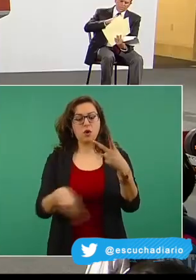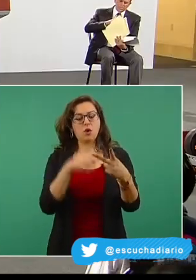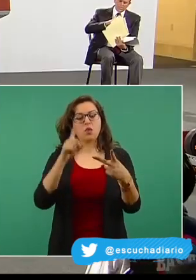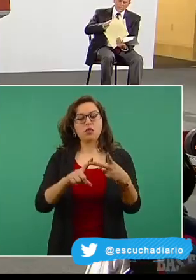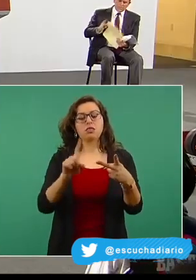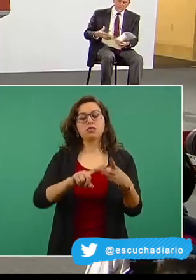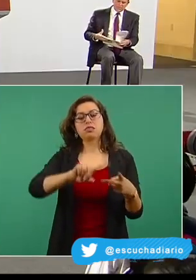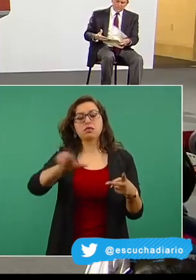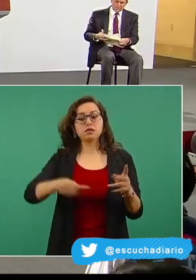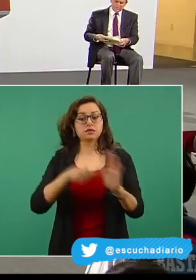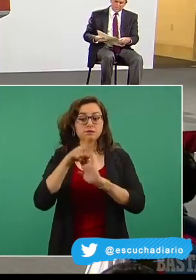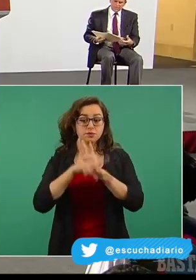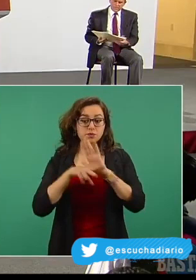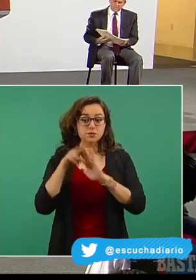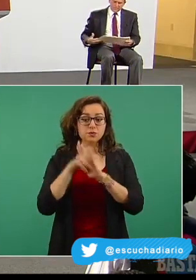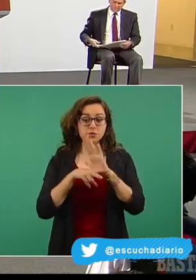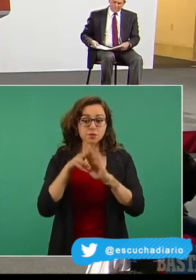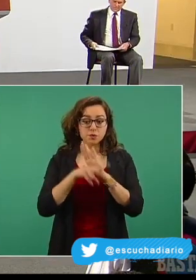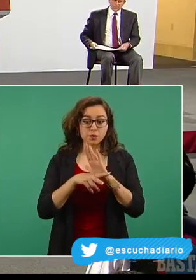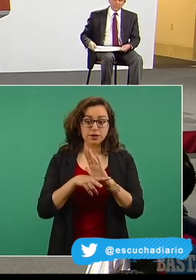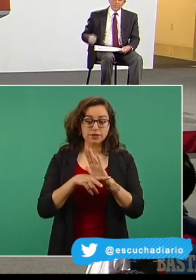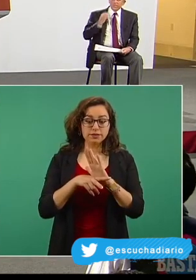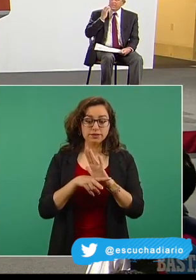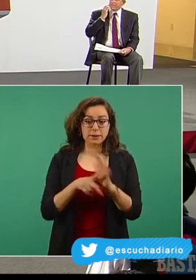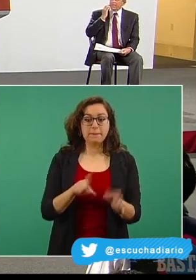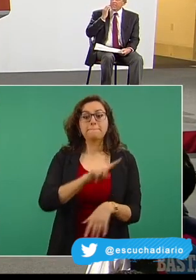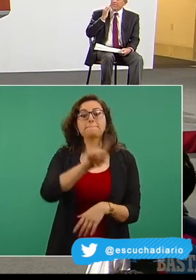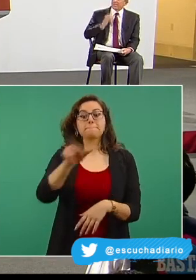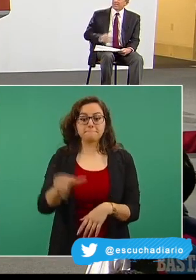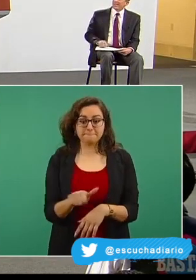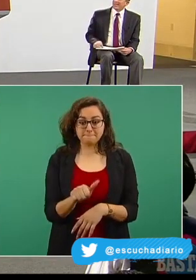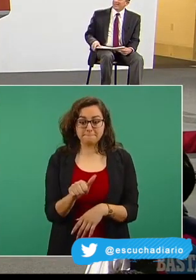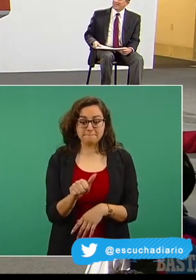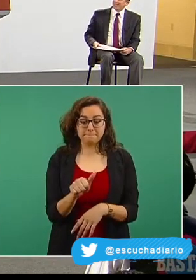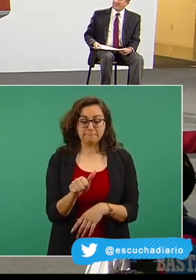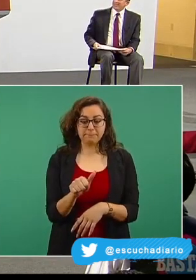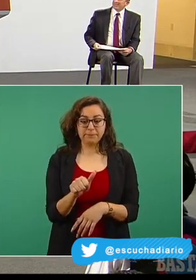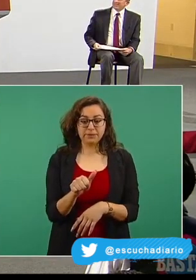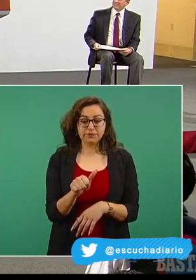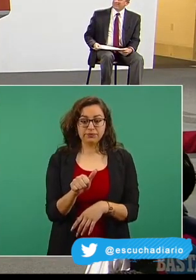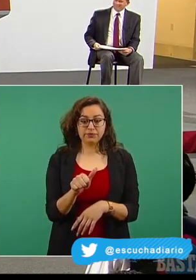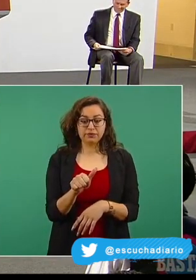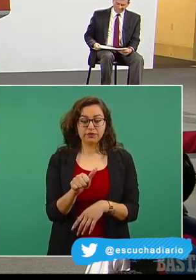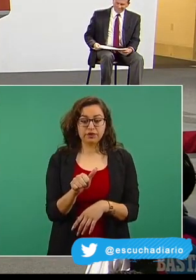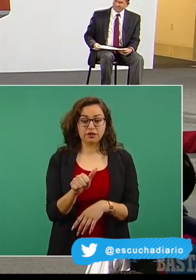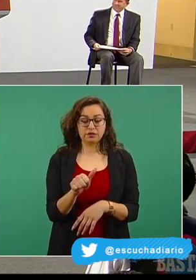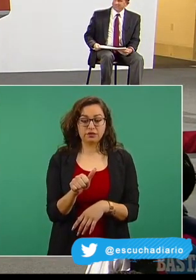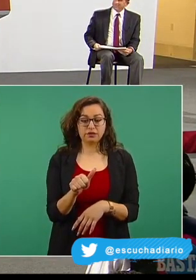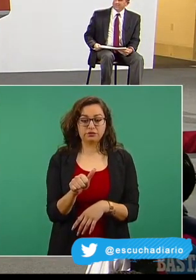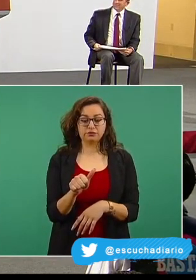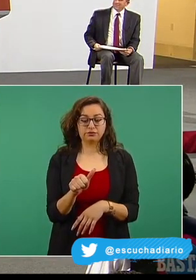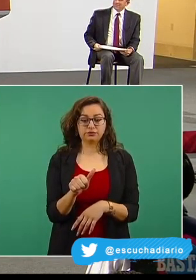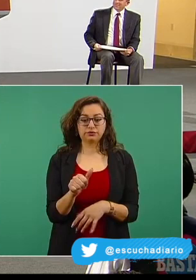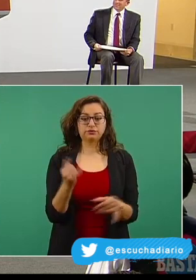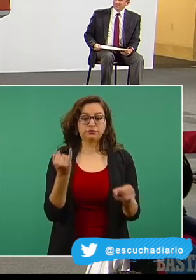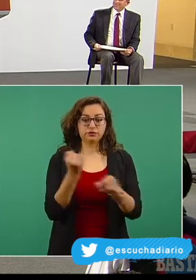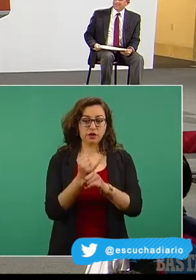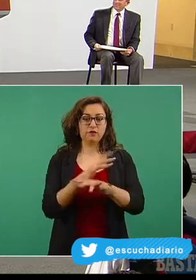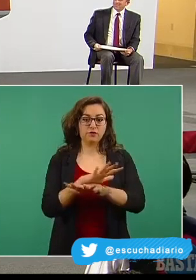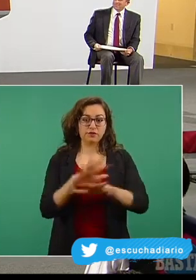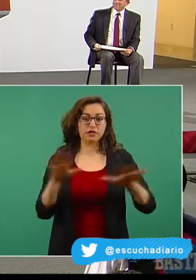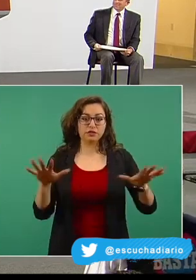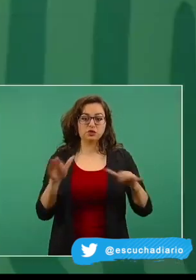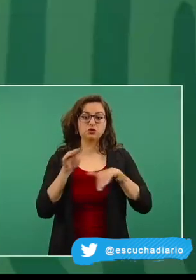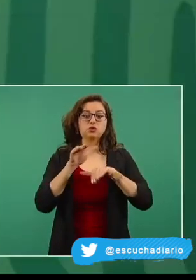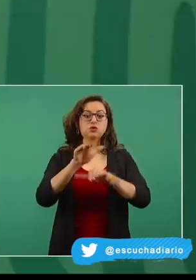El presidente hace un informe importante de seguridad en el estado de Jalisco e indica que se reforzará la presencia de las Fuerzas Armadas tras